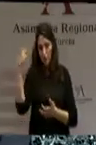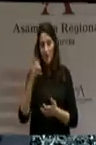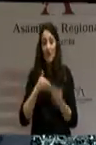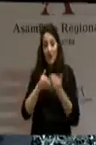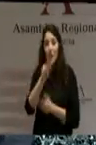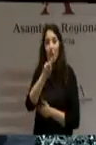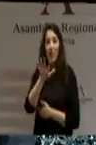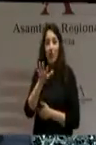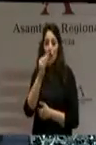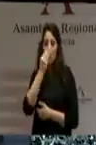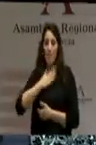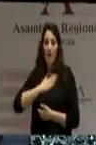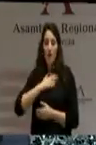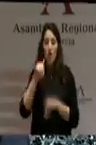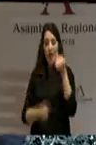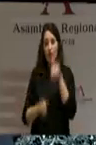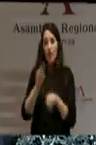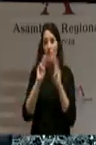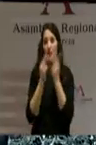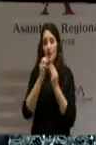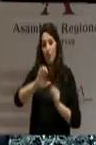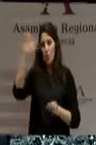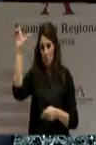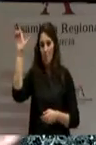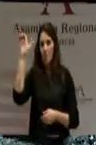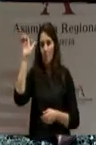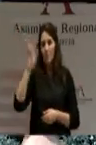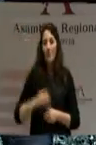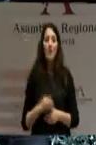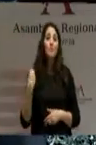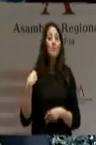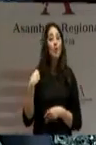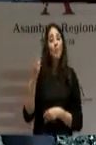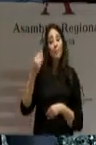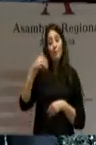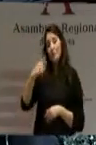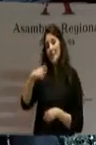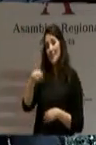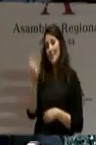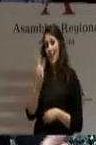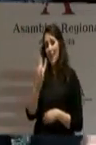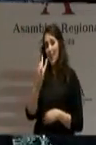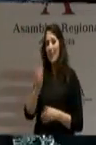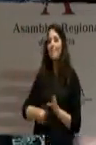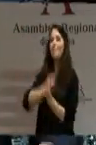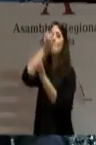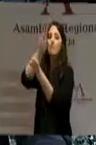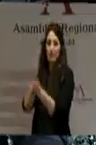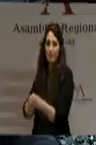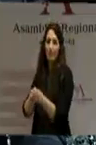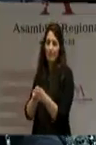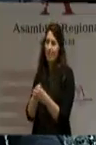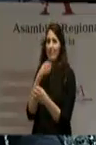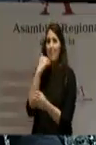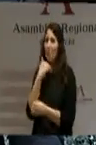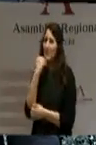serán las elecciones al Parlamento Europeo y el presidente Valcárcel se incorporará con toda probabilidad